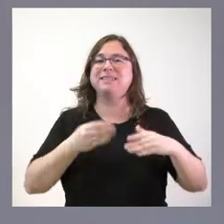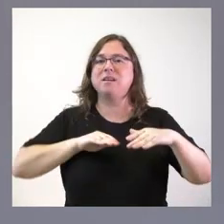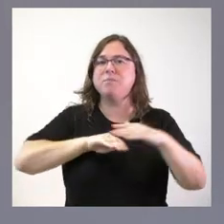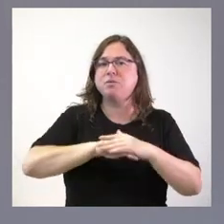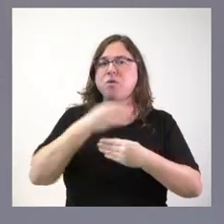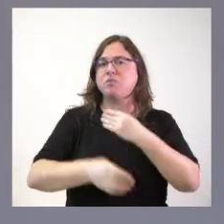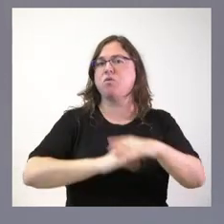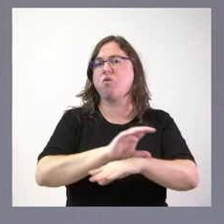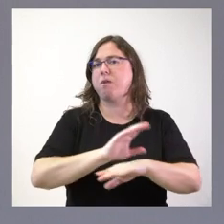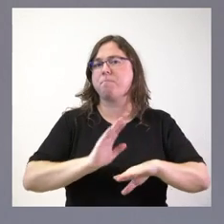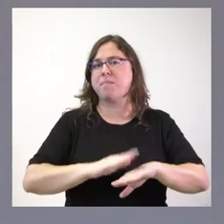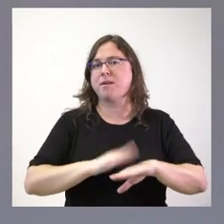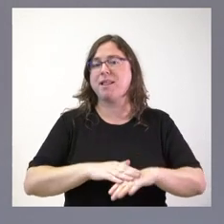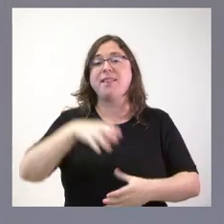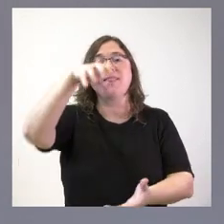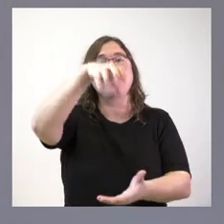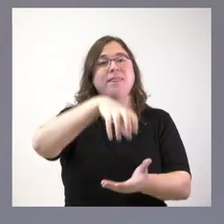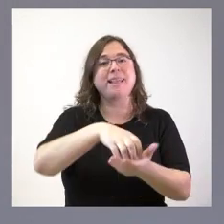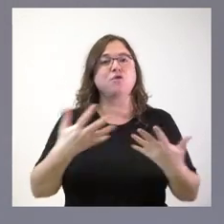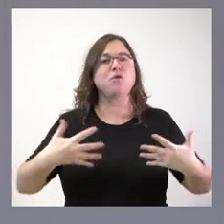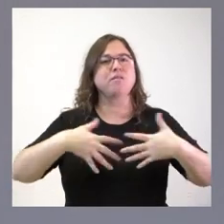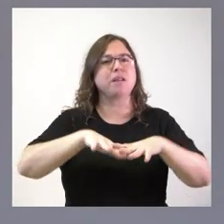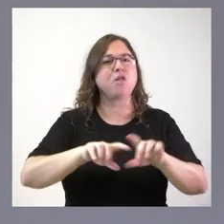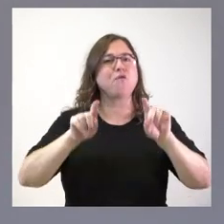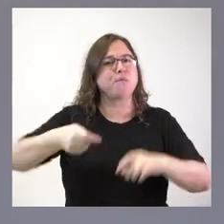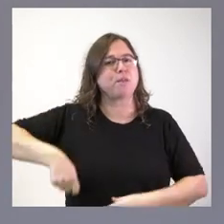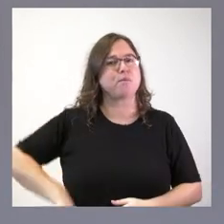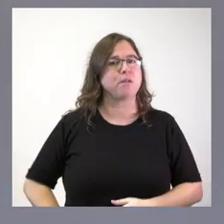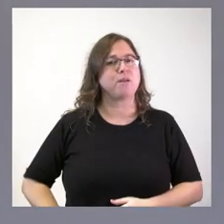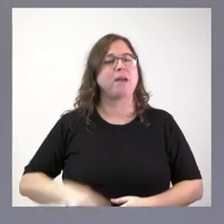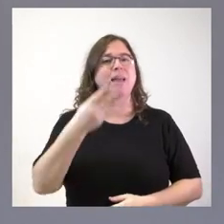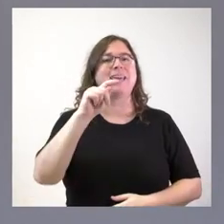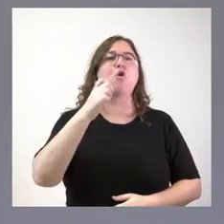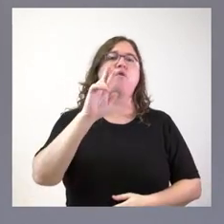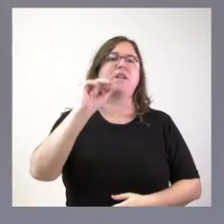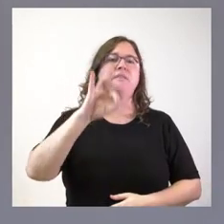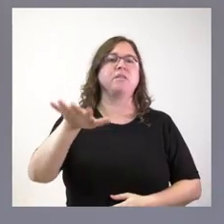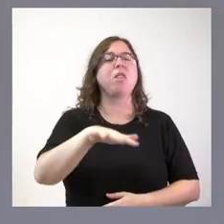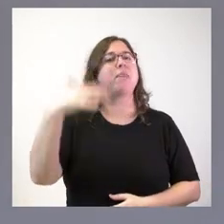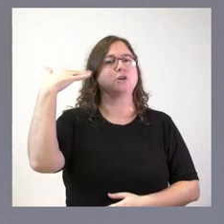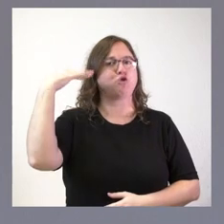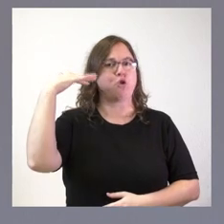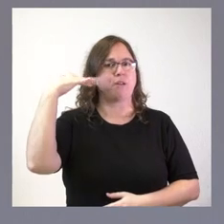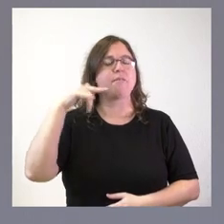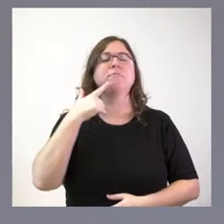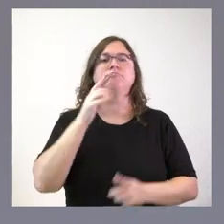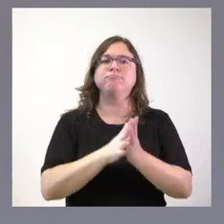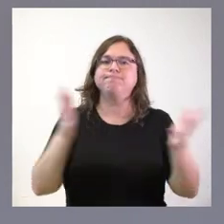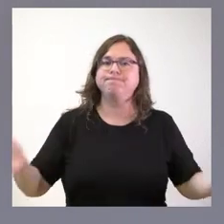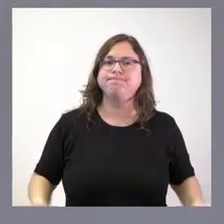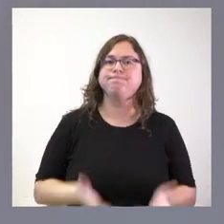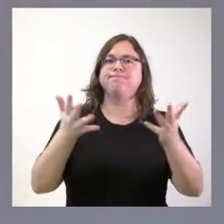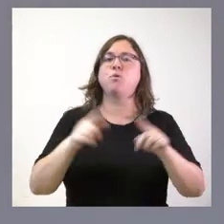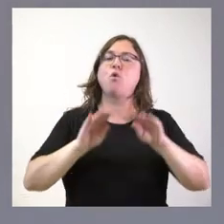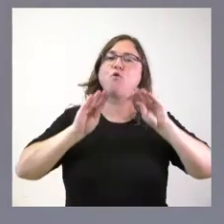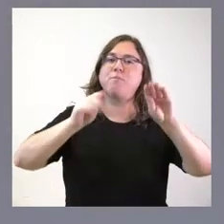consejería va a hacer en el Centro Integrado de Formación Profesional Pico Frentes en Soria. Se trata de fomentar e impulsar